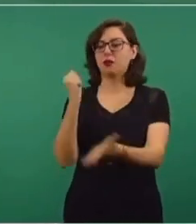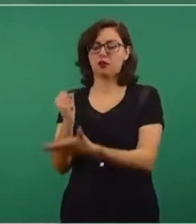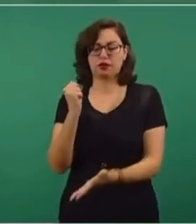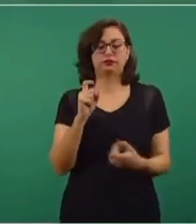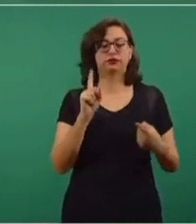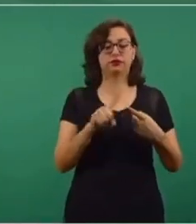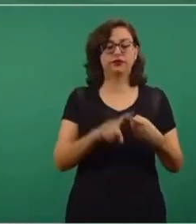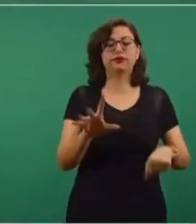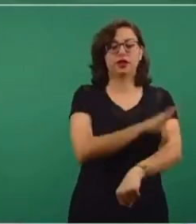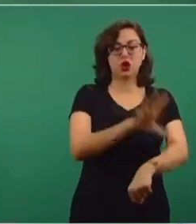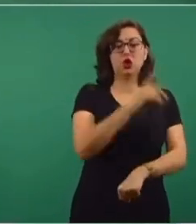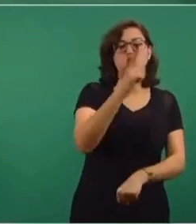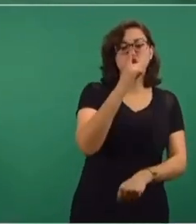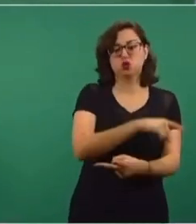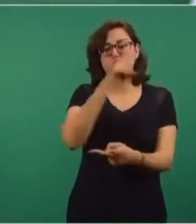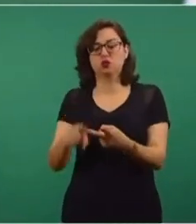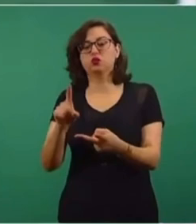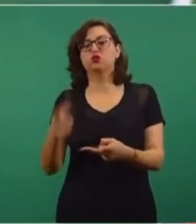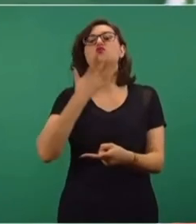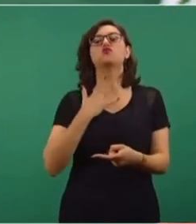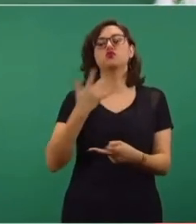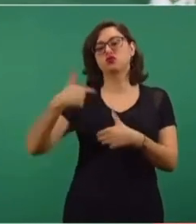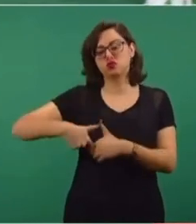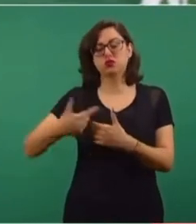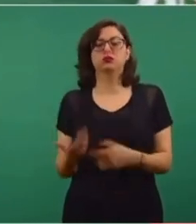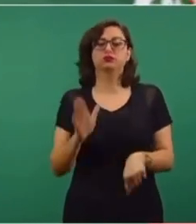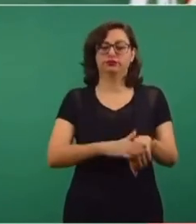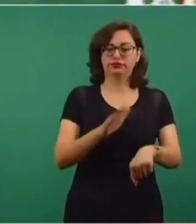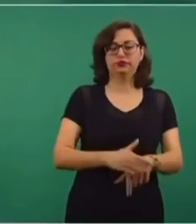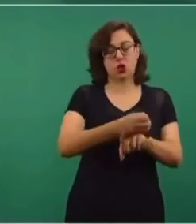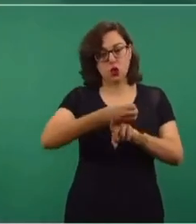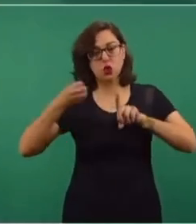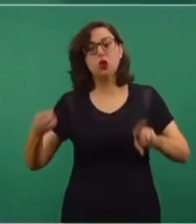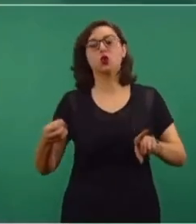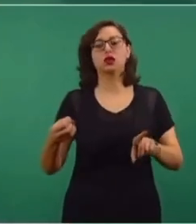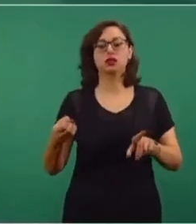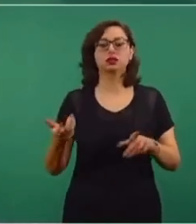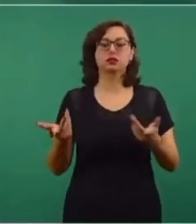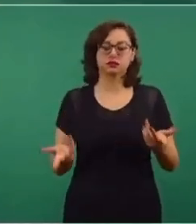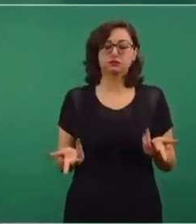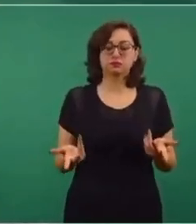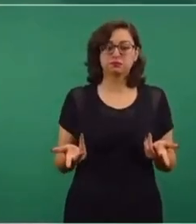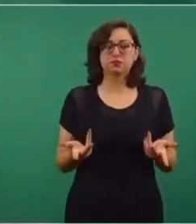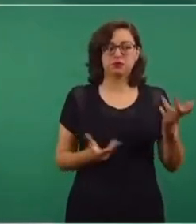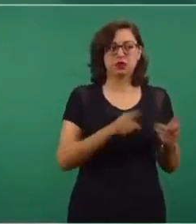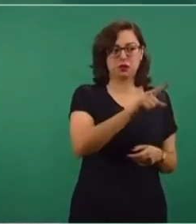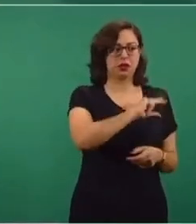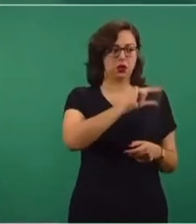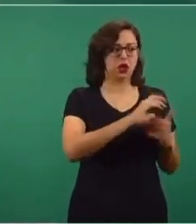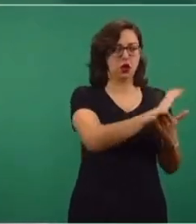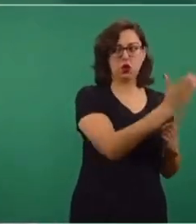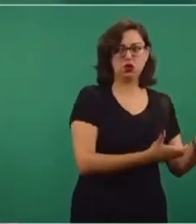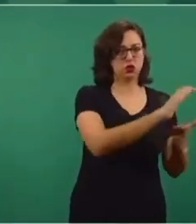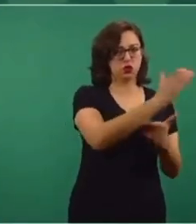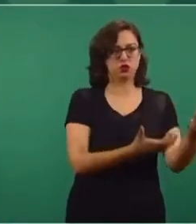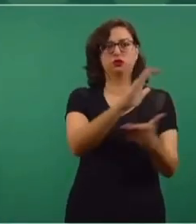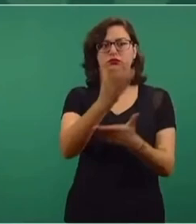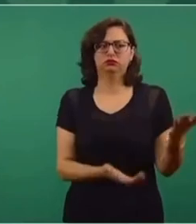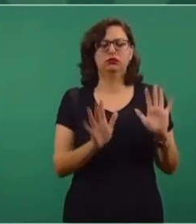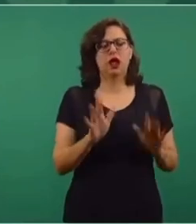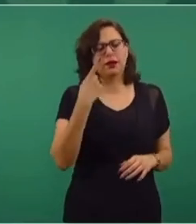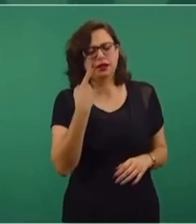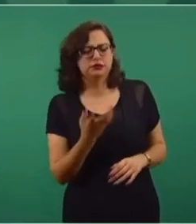una de la industria eléctrica y otra sobre hidrocarburos, pues es poniendo orden, es buscando que esos contratos se ajusten